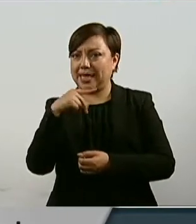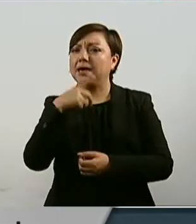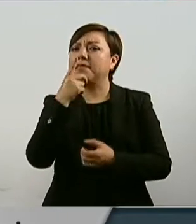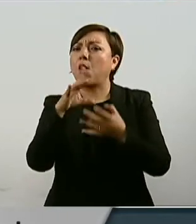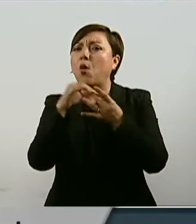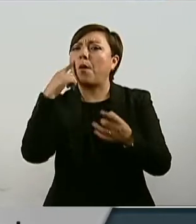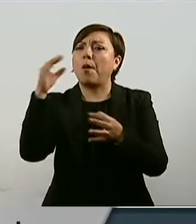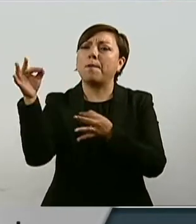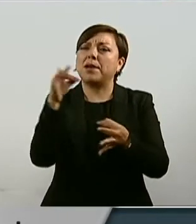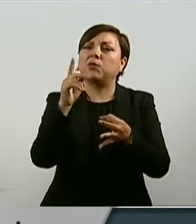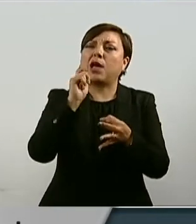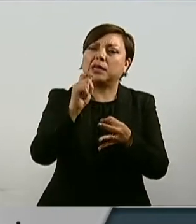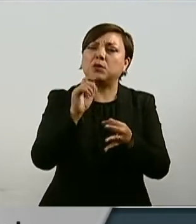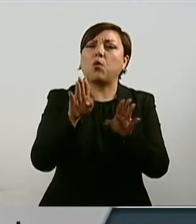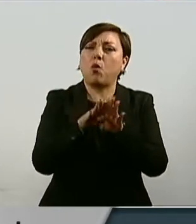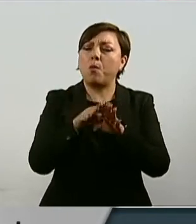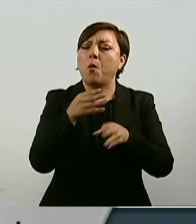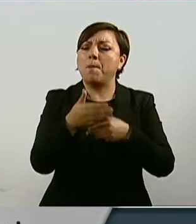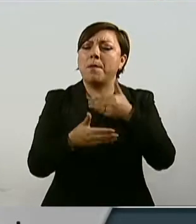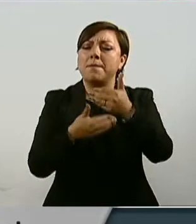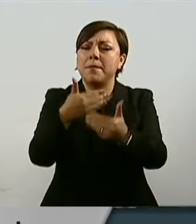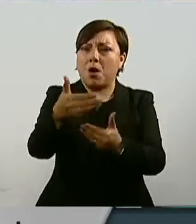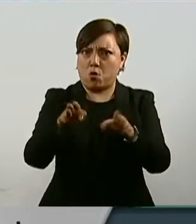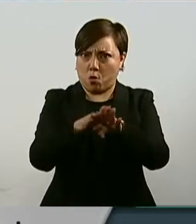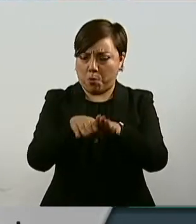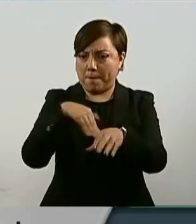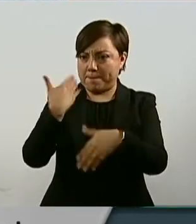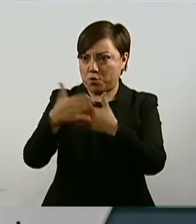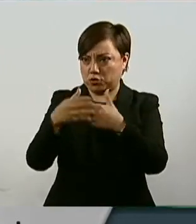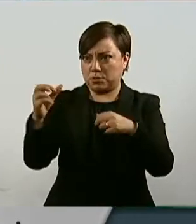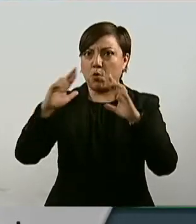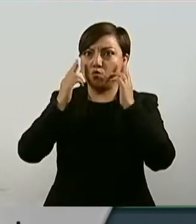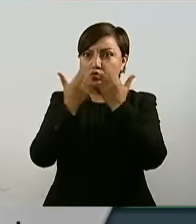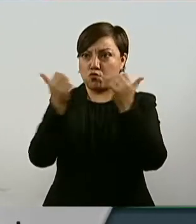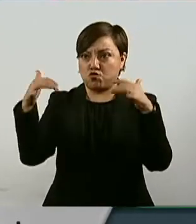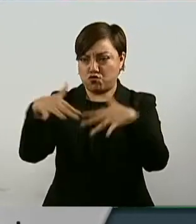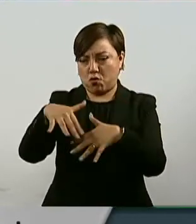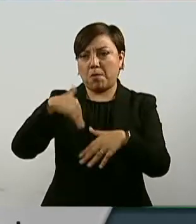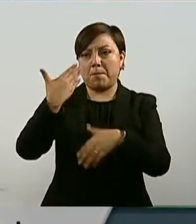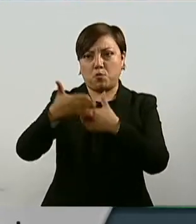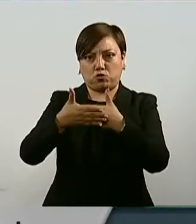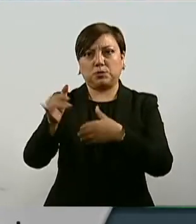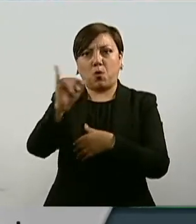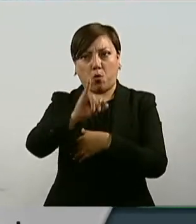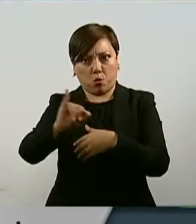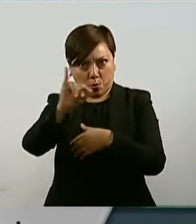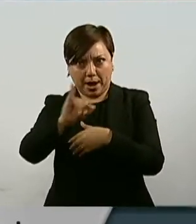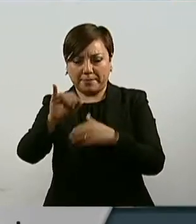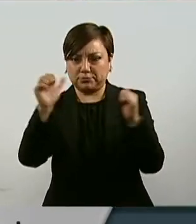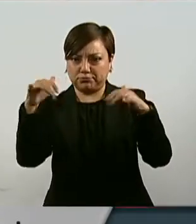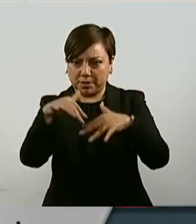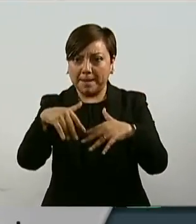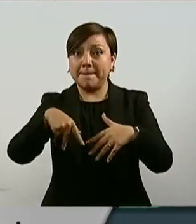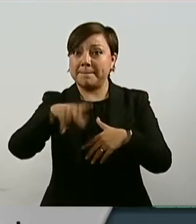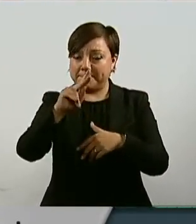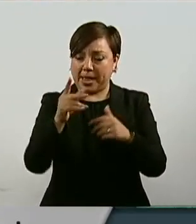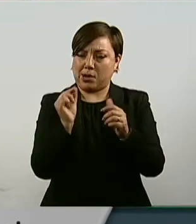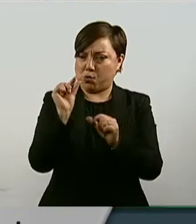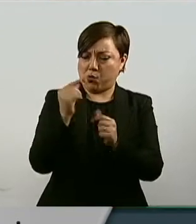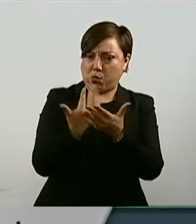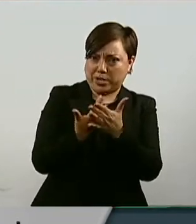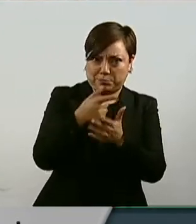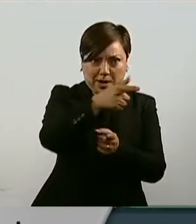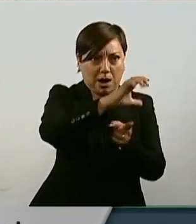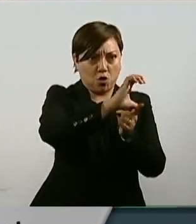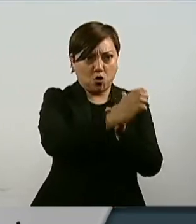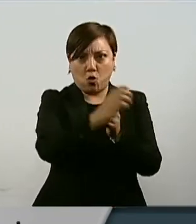minuta sobre Guardia Nacional. Dijo que se citó a sesión para el jueves, sin embargo, habrá que esperar a que dictaminen las comisiones para